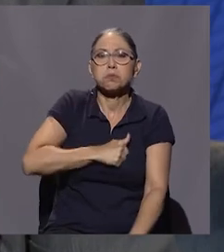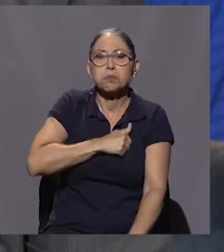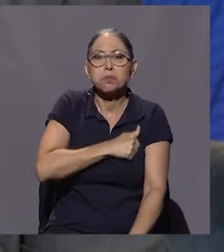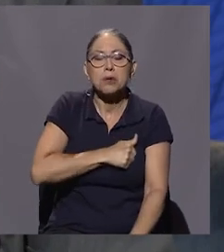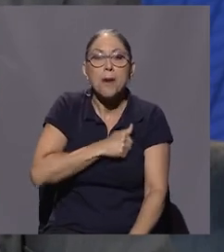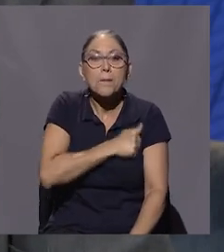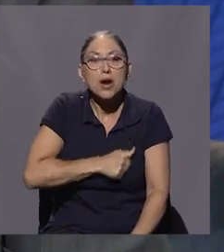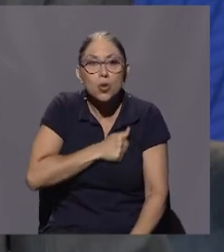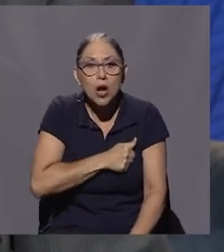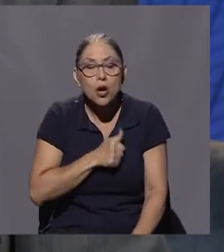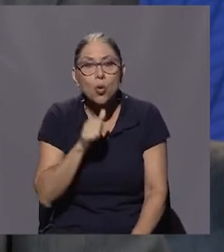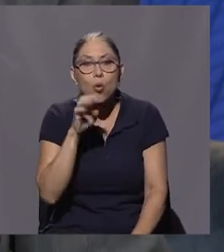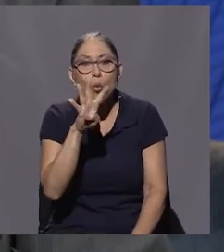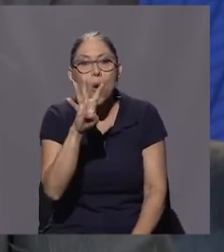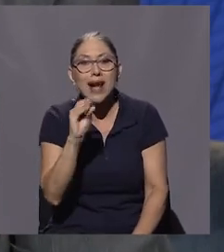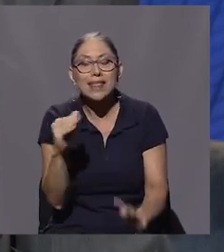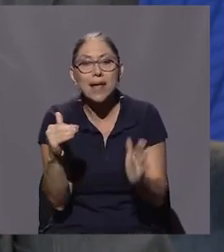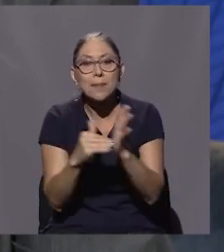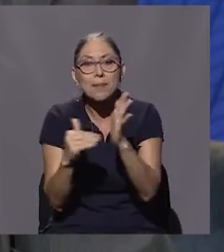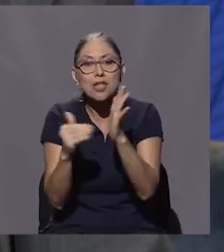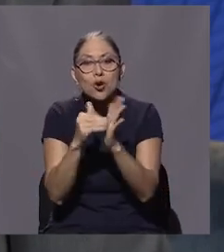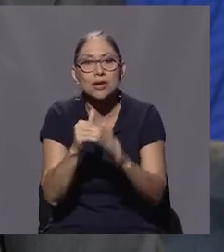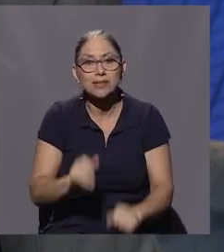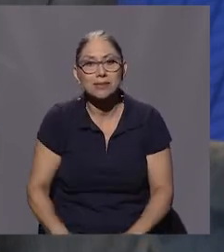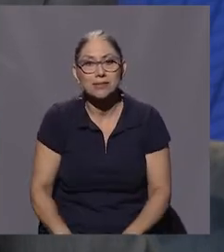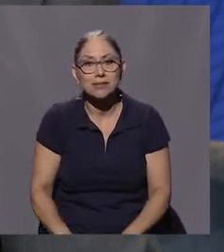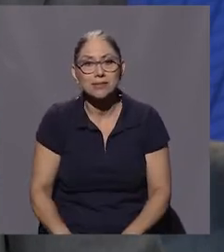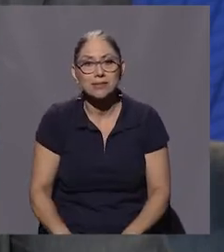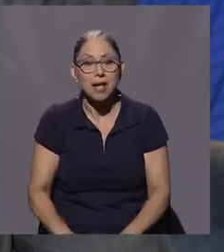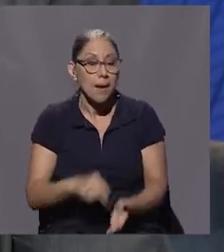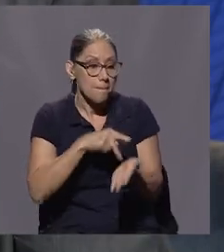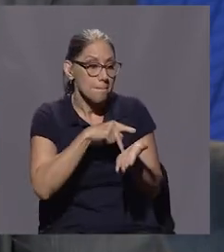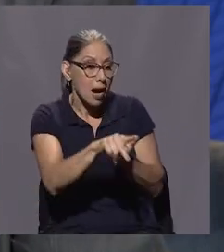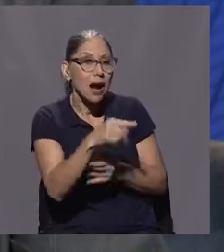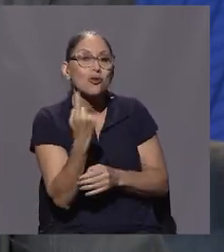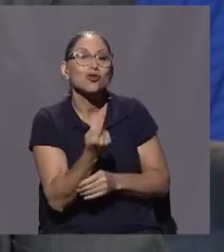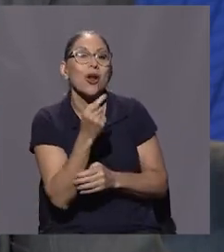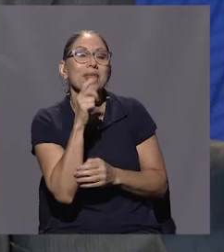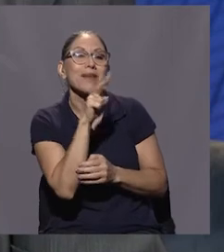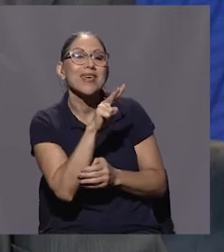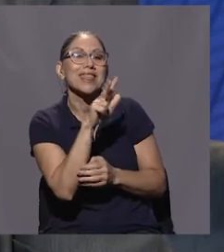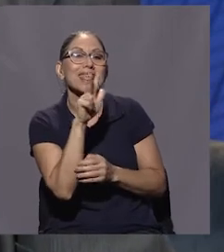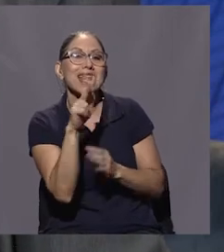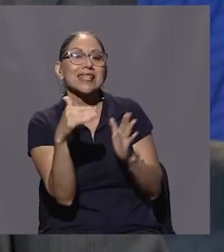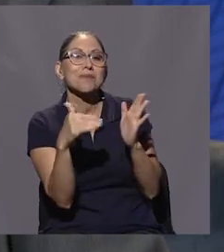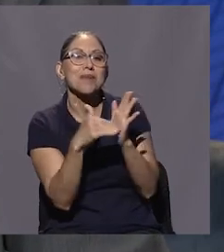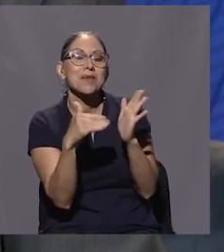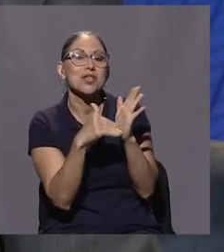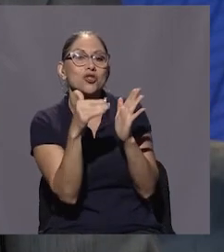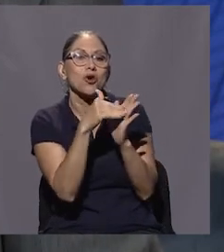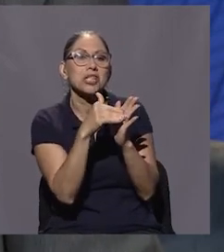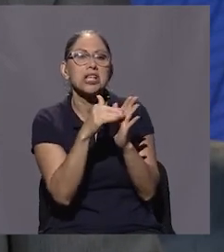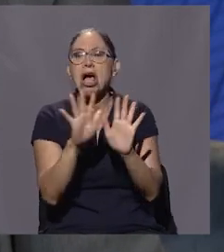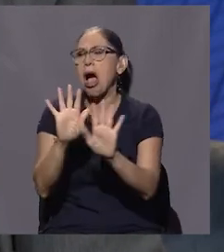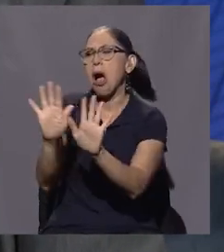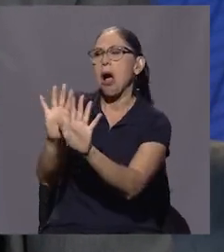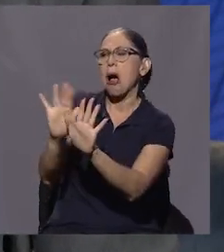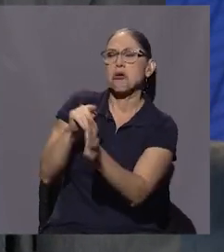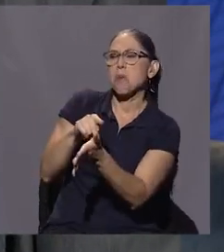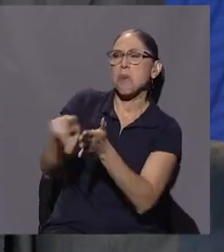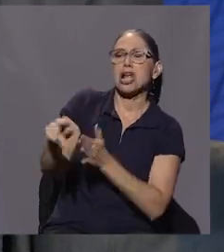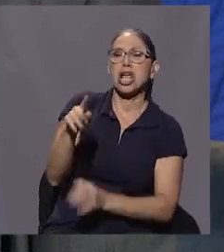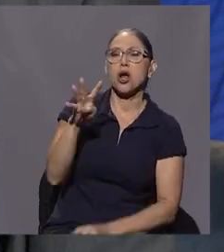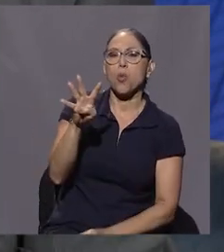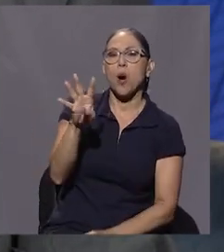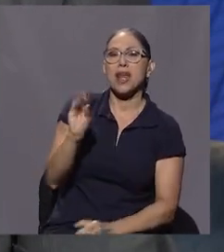le perdonaron 40 mil millones, pagando 23 mil millones, le perdonaron 40 mil millones a la